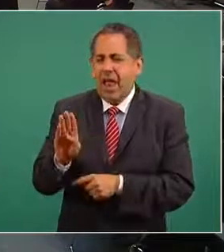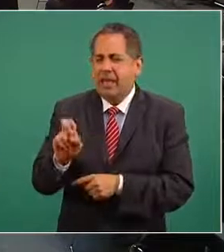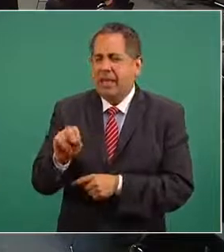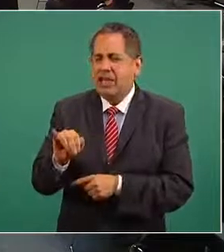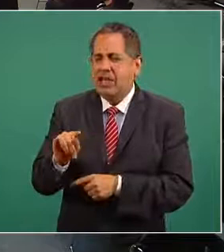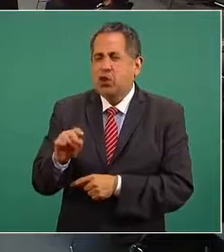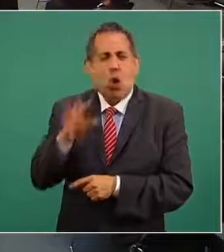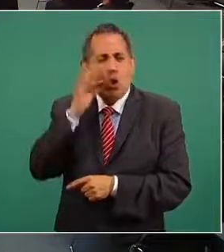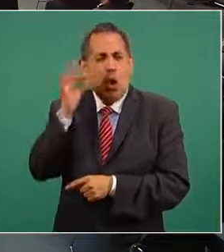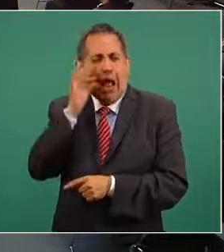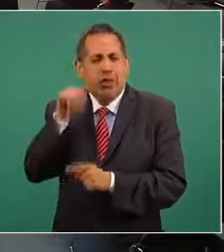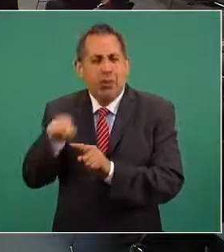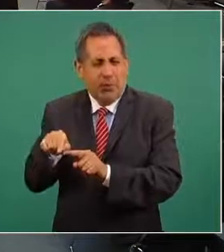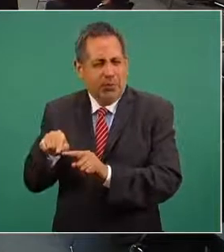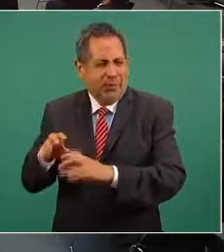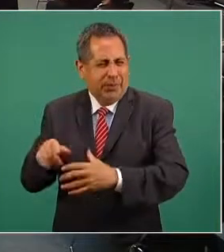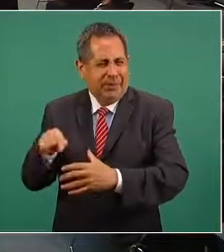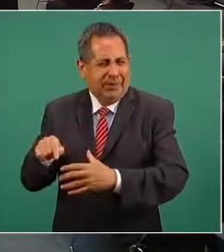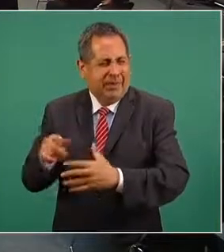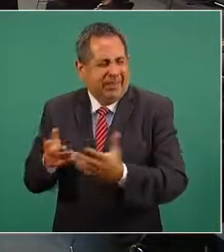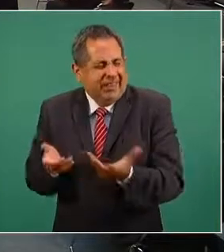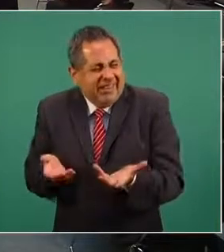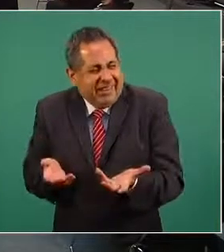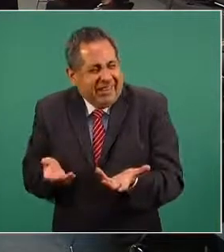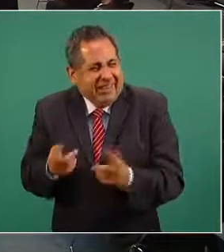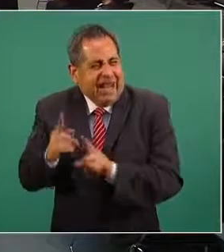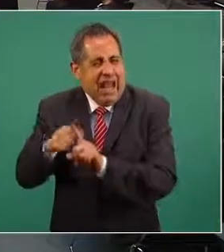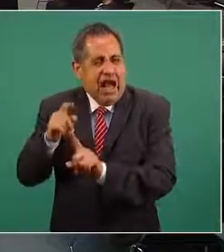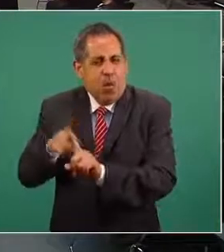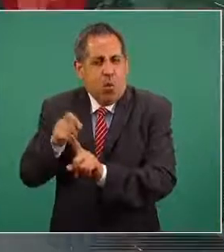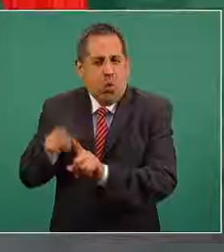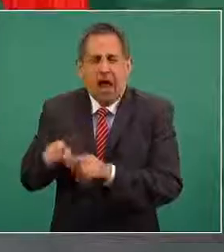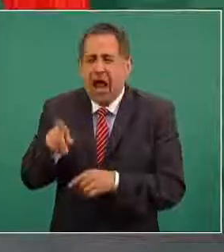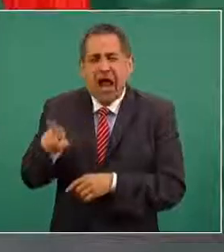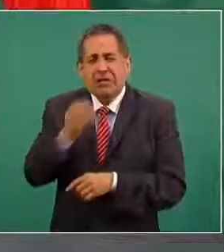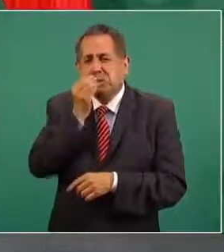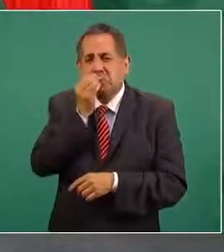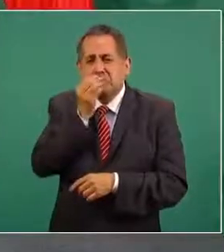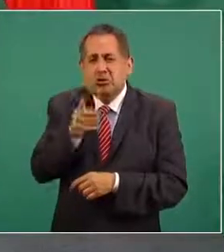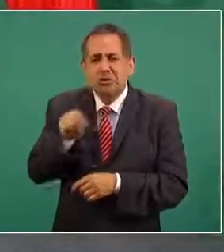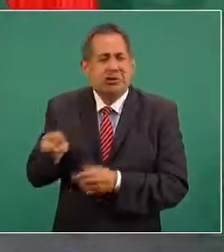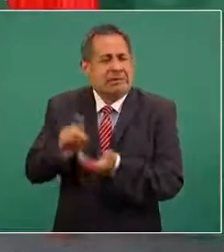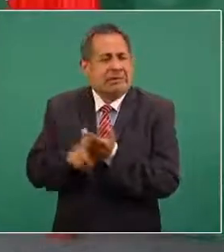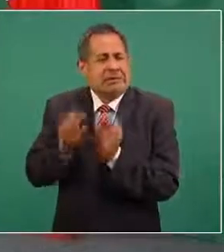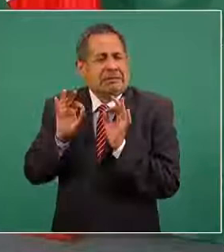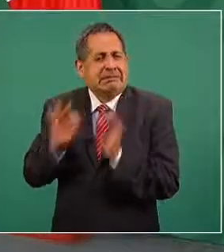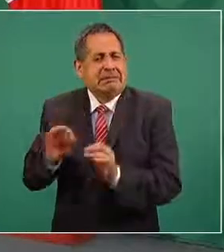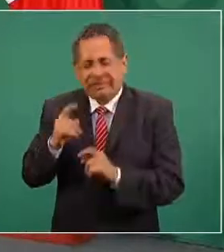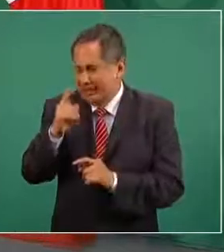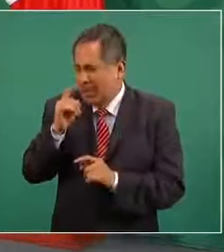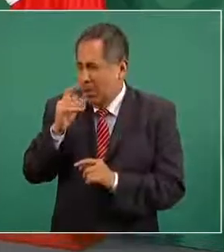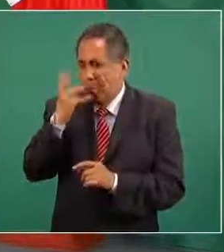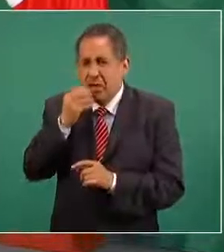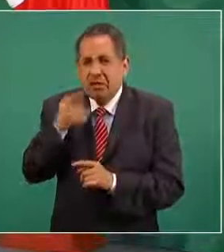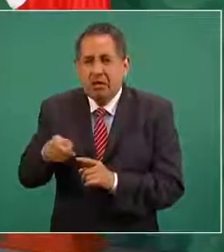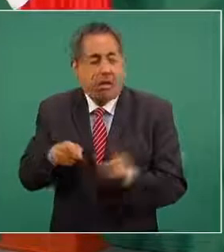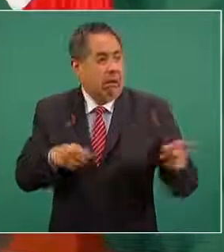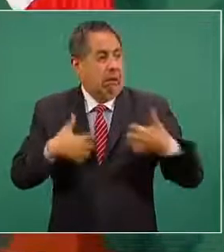es este de lo más ingenioso que puede haber o sea